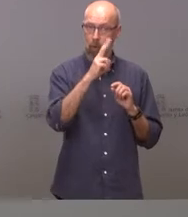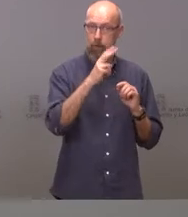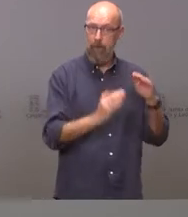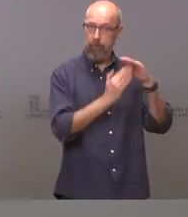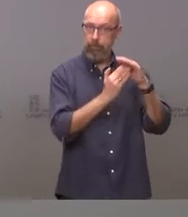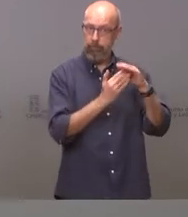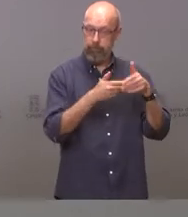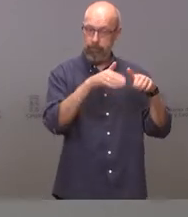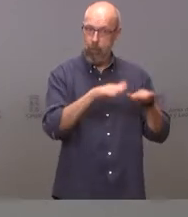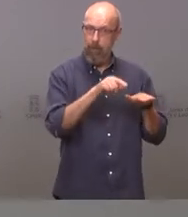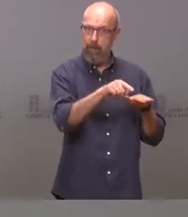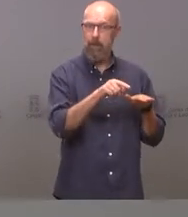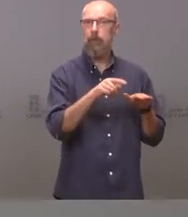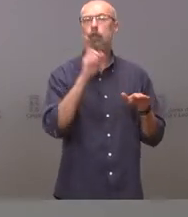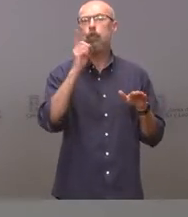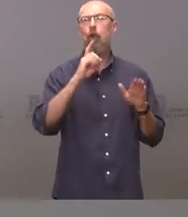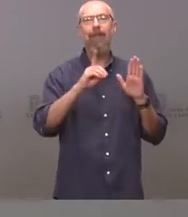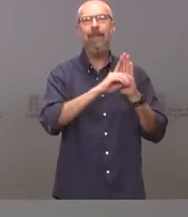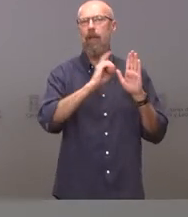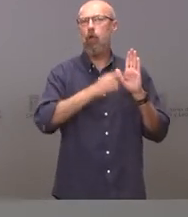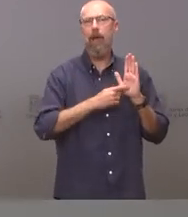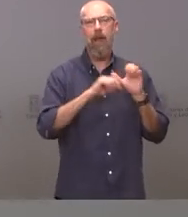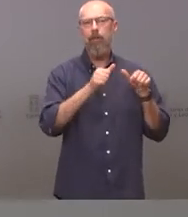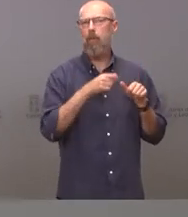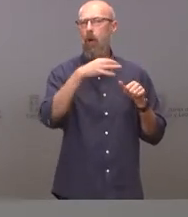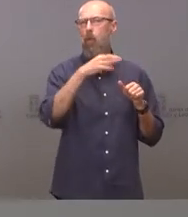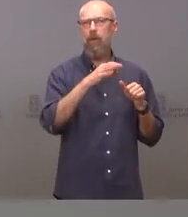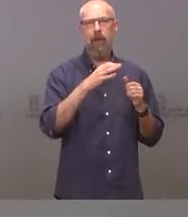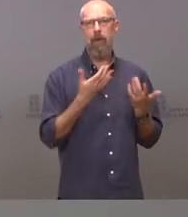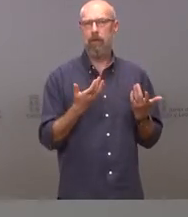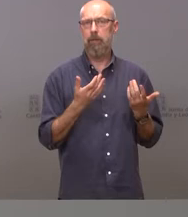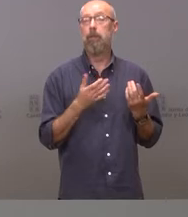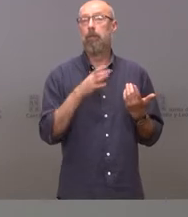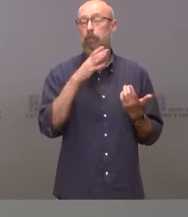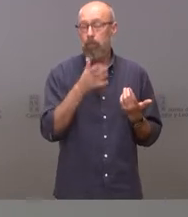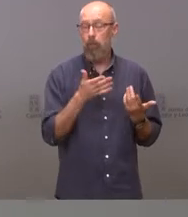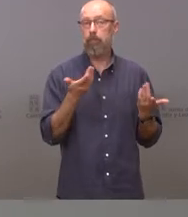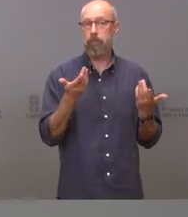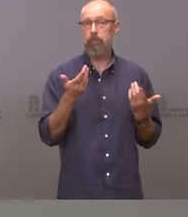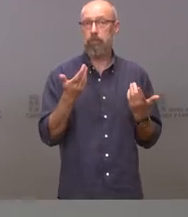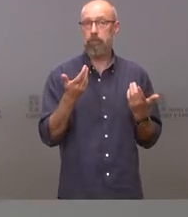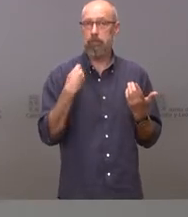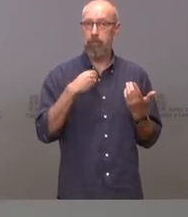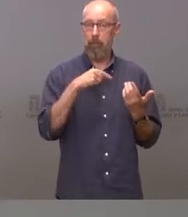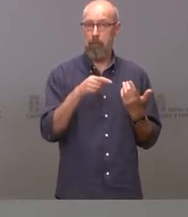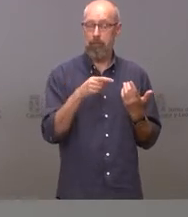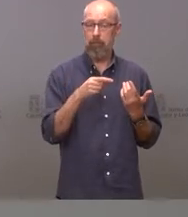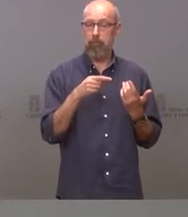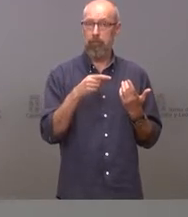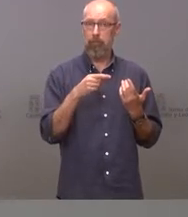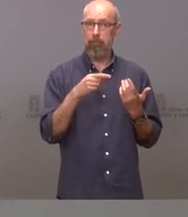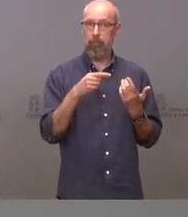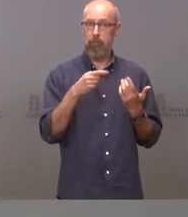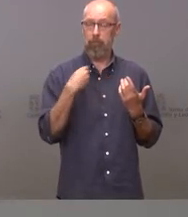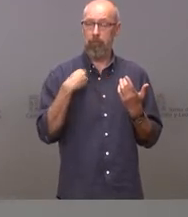través de la figura del decreto ley, ya que, en primer lugar, de acuerdo con lo ya expuesto, se hace preciso suspender la vigencia de los